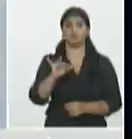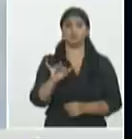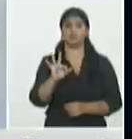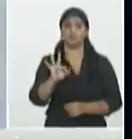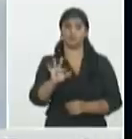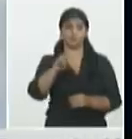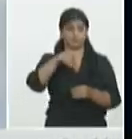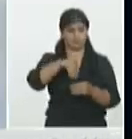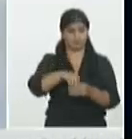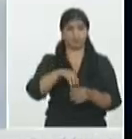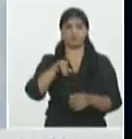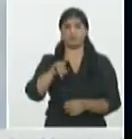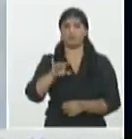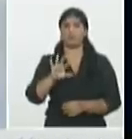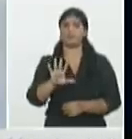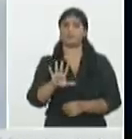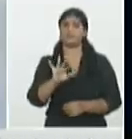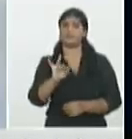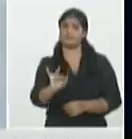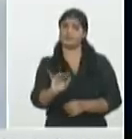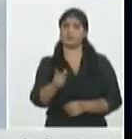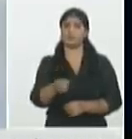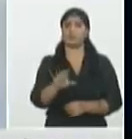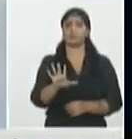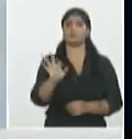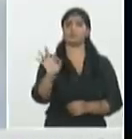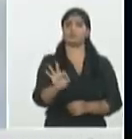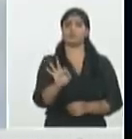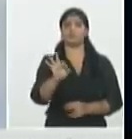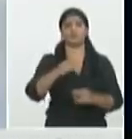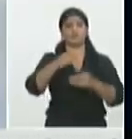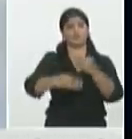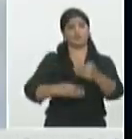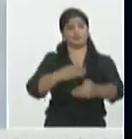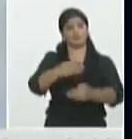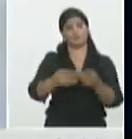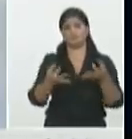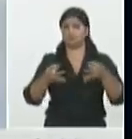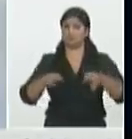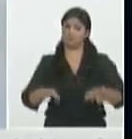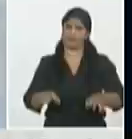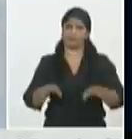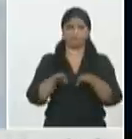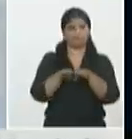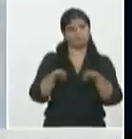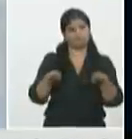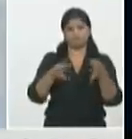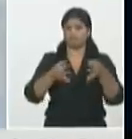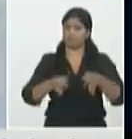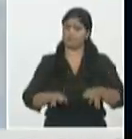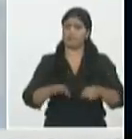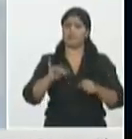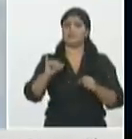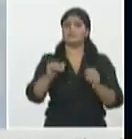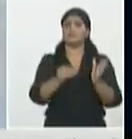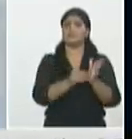97,5% con una evolución clínica estable 6.027